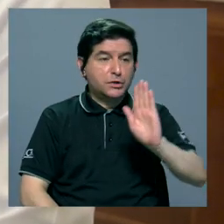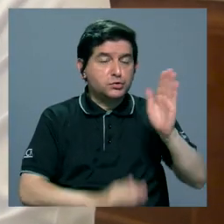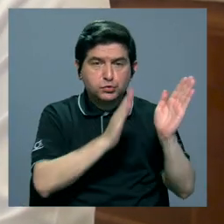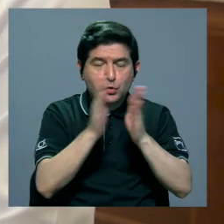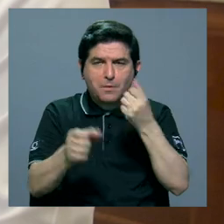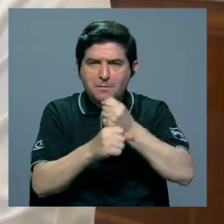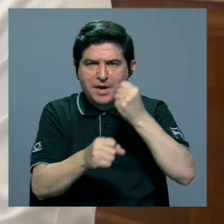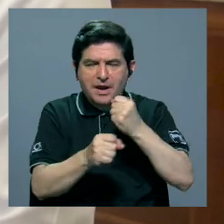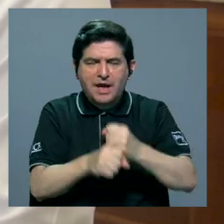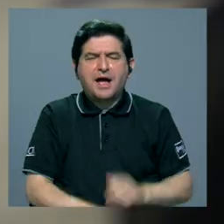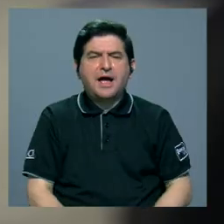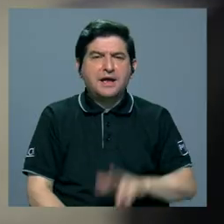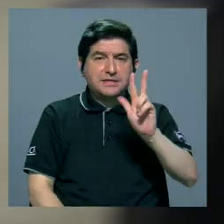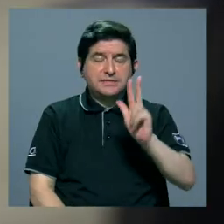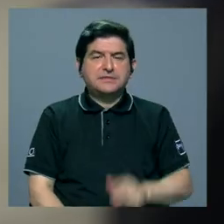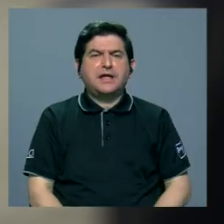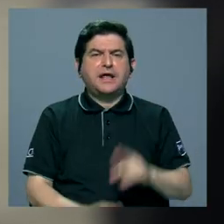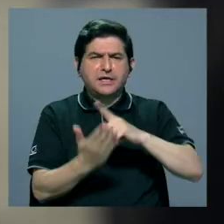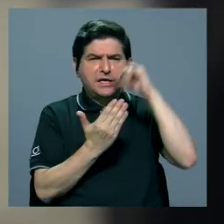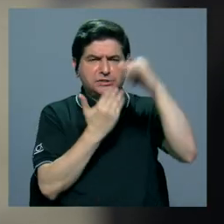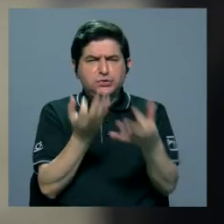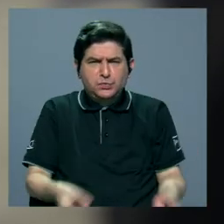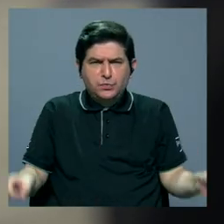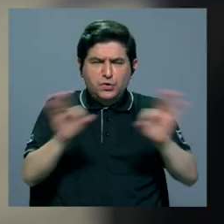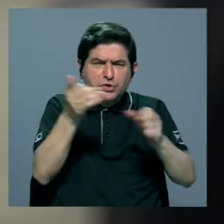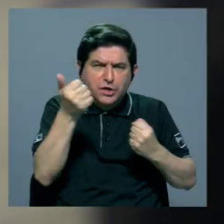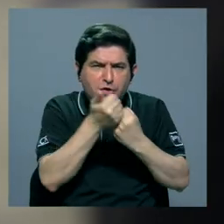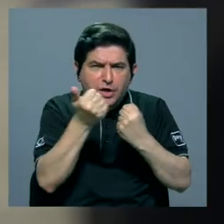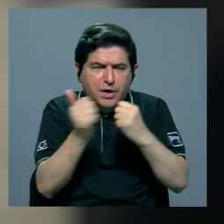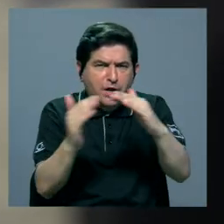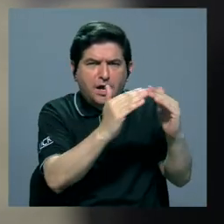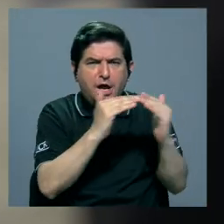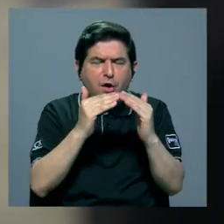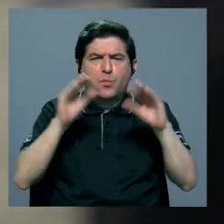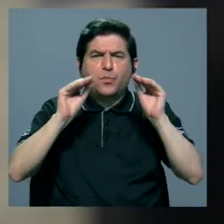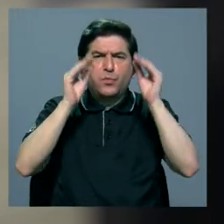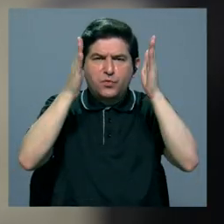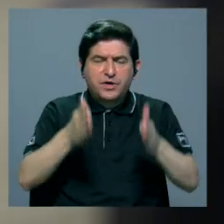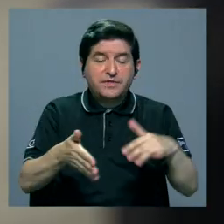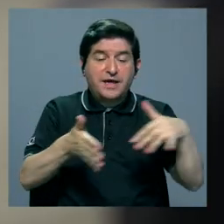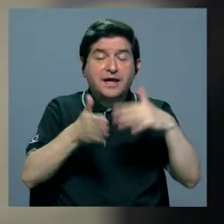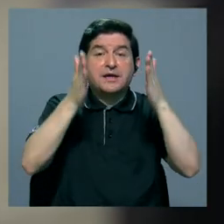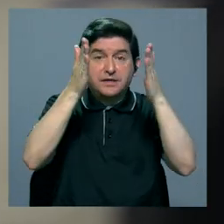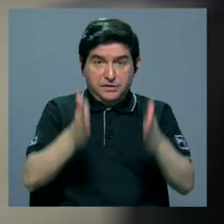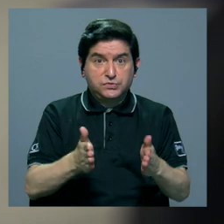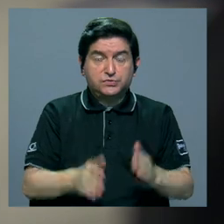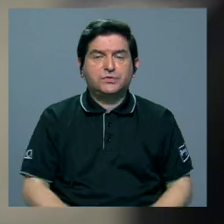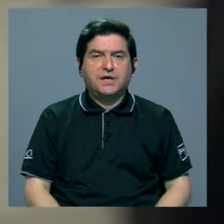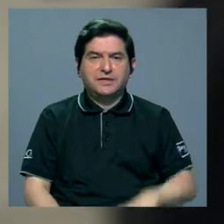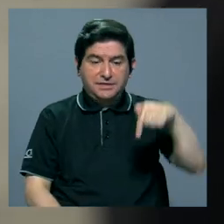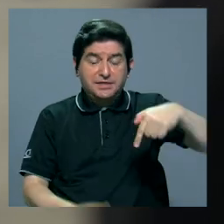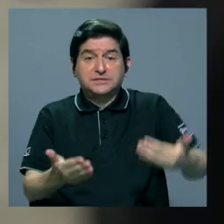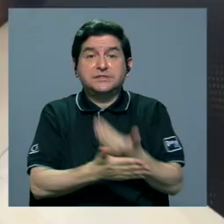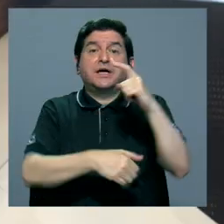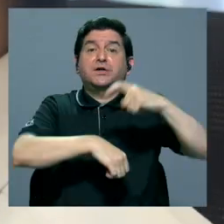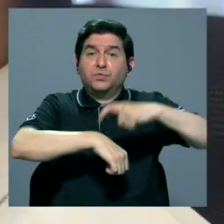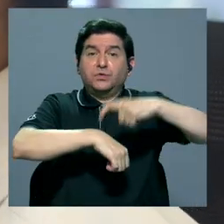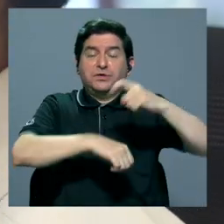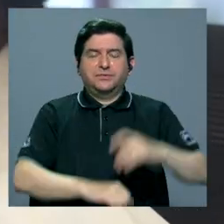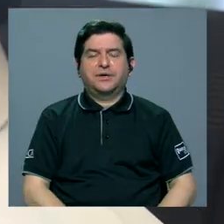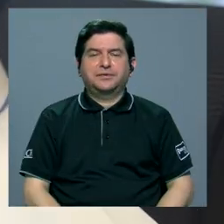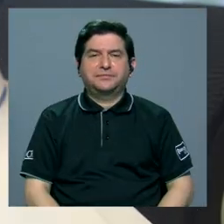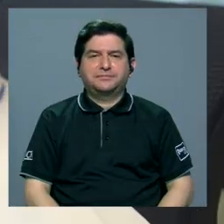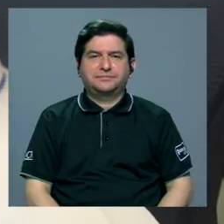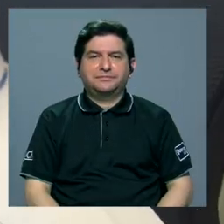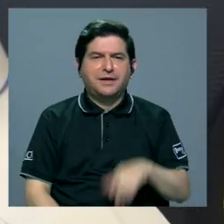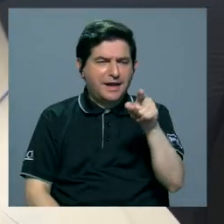En su plan de trabajo se destacan tres grandes proyectos para apoyar a la comunidad docente y estudiantil en esta nueva